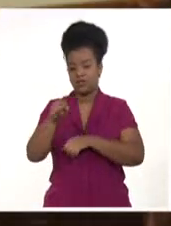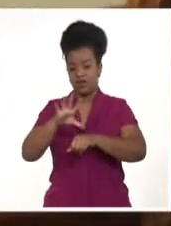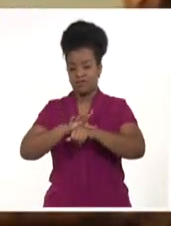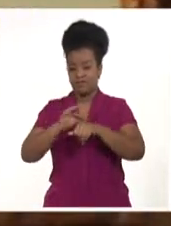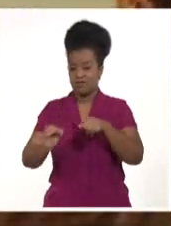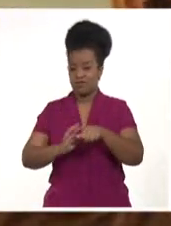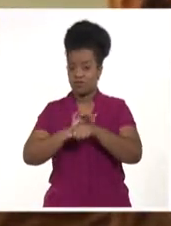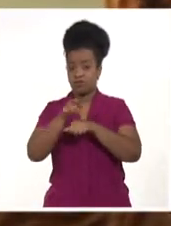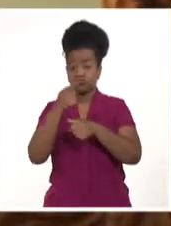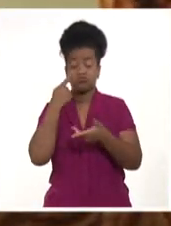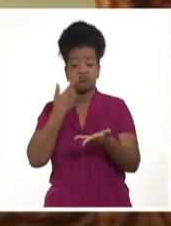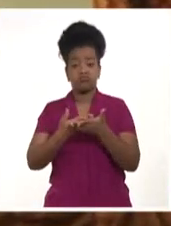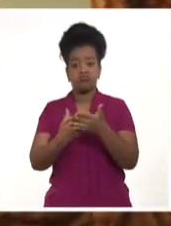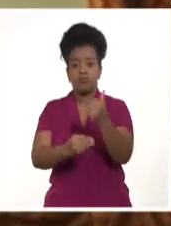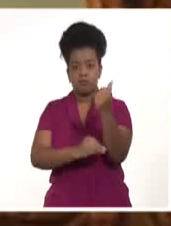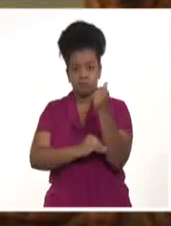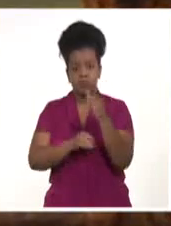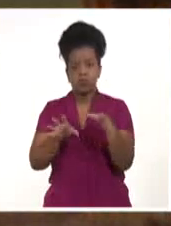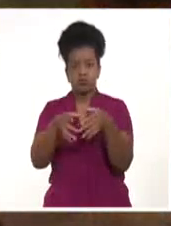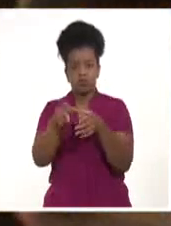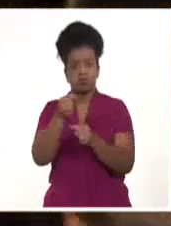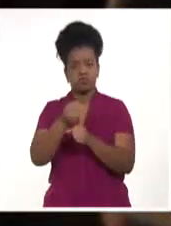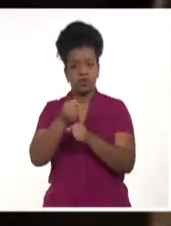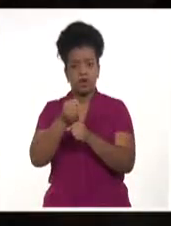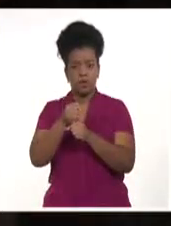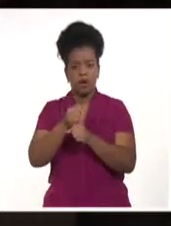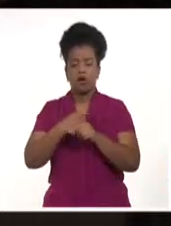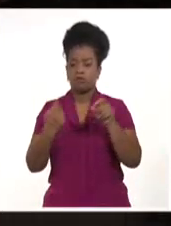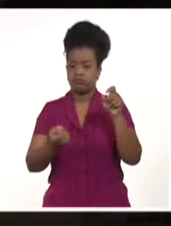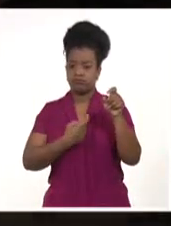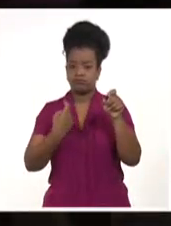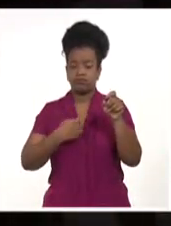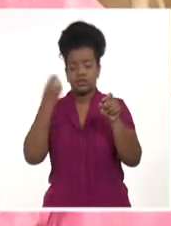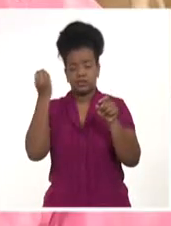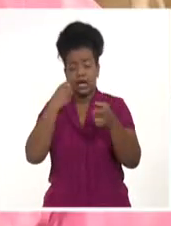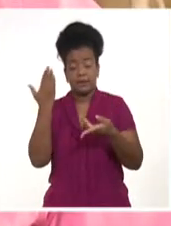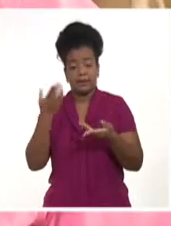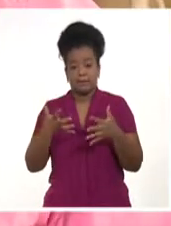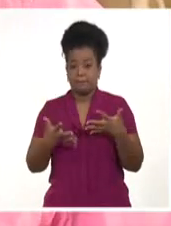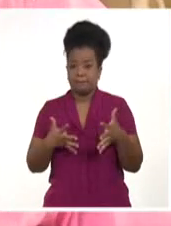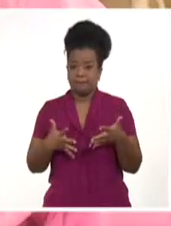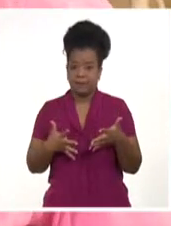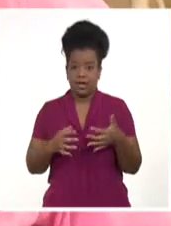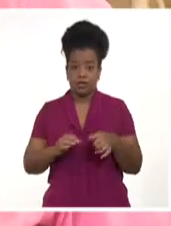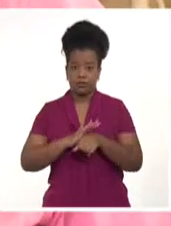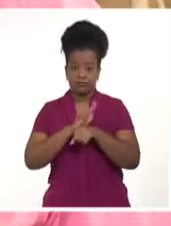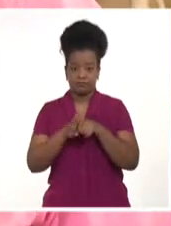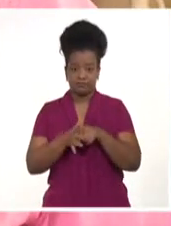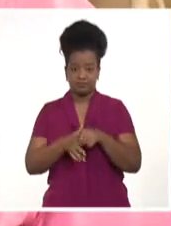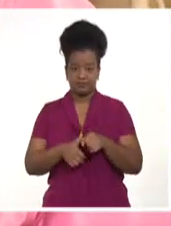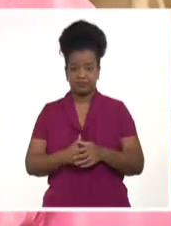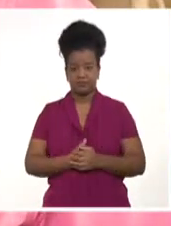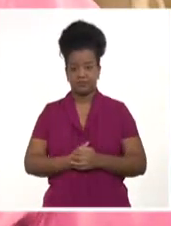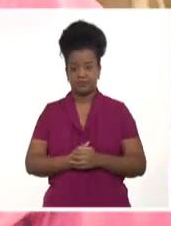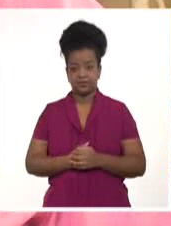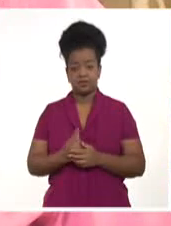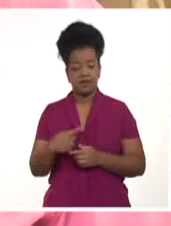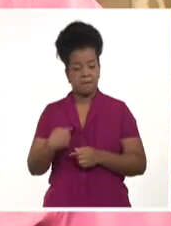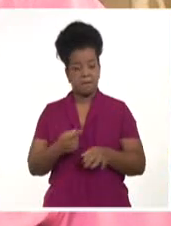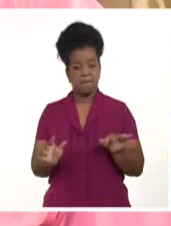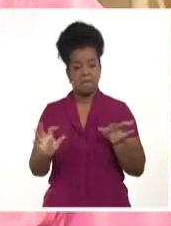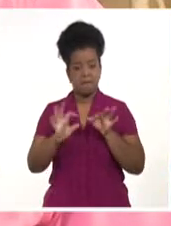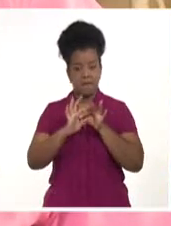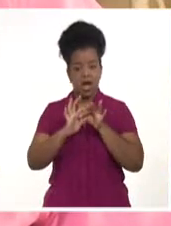fortaleza y el empeño de su colectivo laboral, pese a las tensiones y miedos. Nos vinculamos a los consejos populares